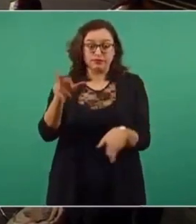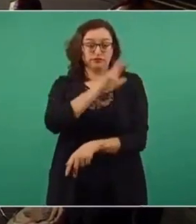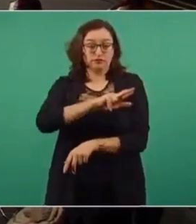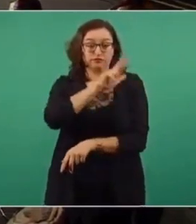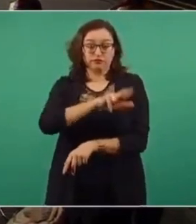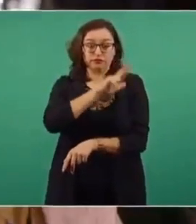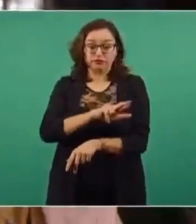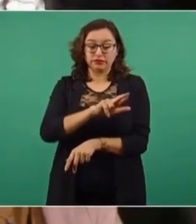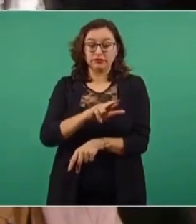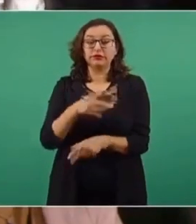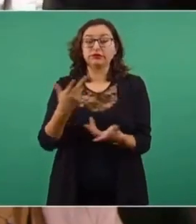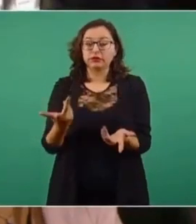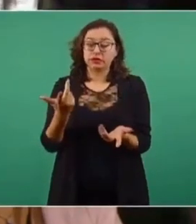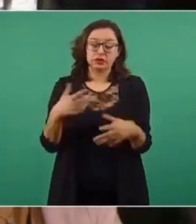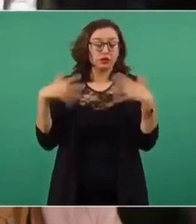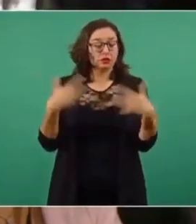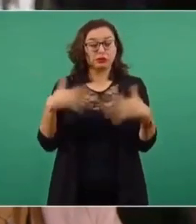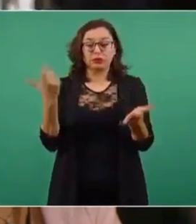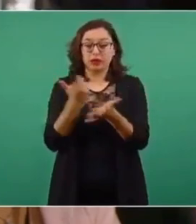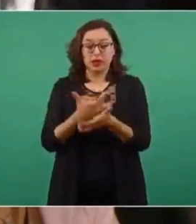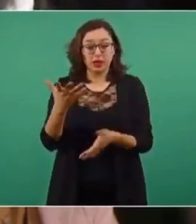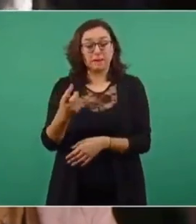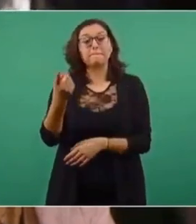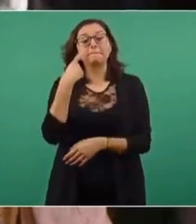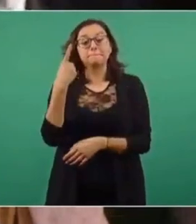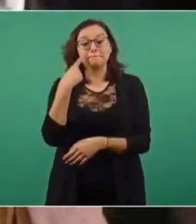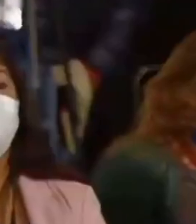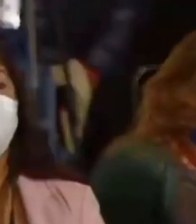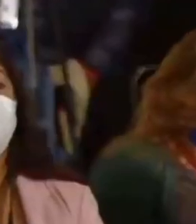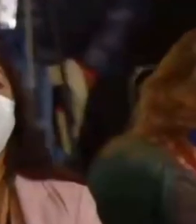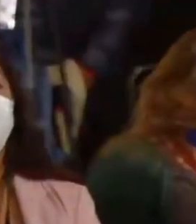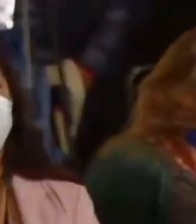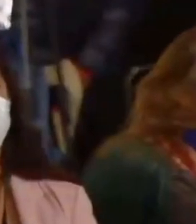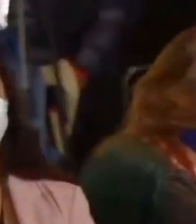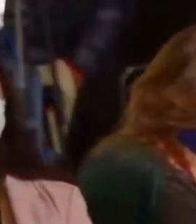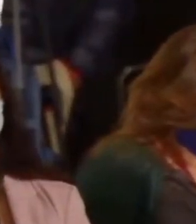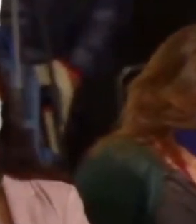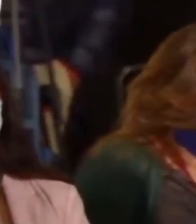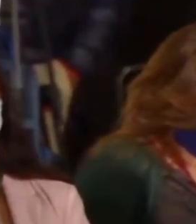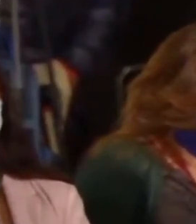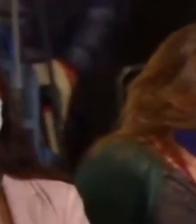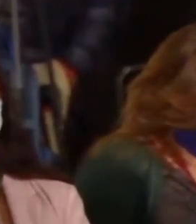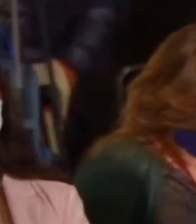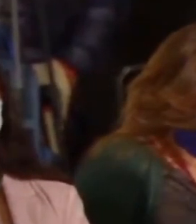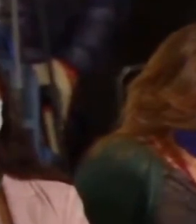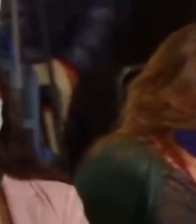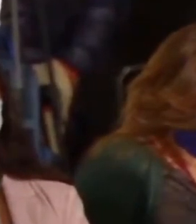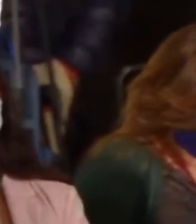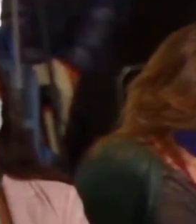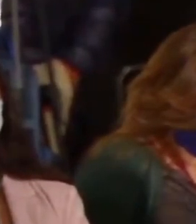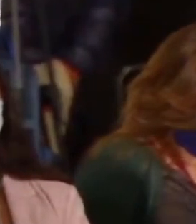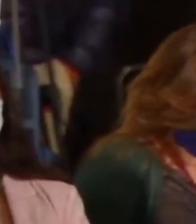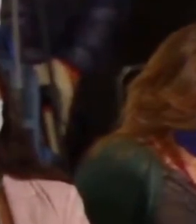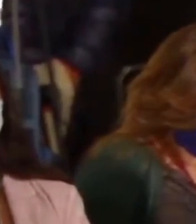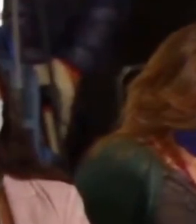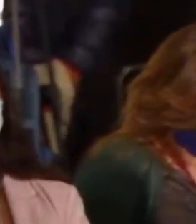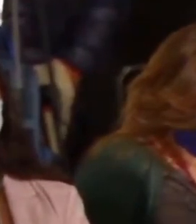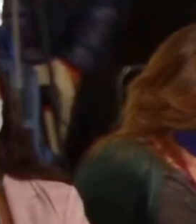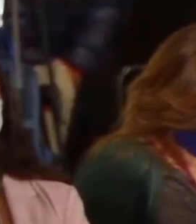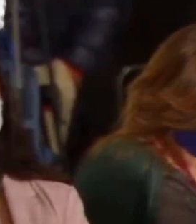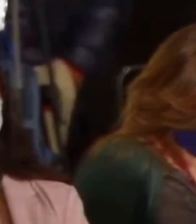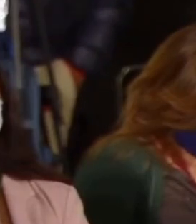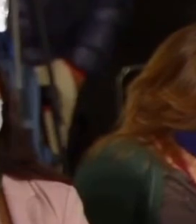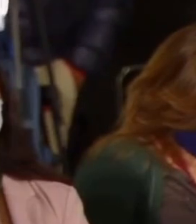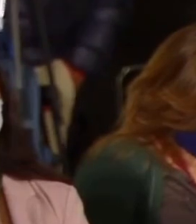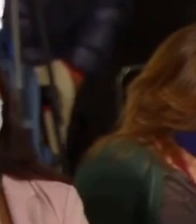empresa CAF los vendió, escuchen nada más cómo le pusieron a esta empresa, pobre tren, ese ADCB en 420 millones de dólares y Mario Delgado los rentó